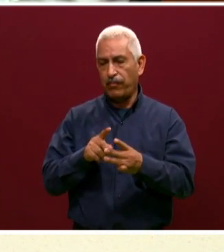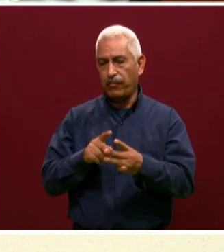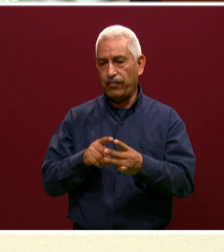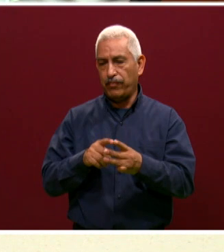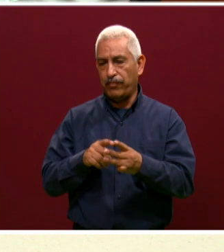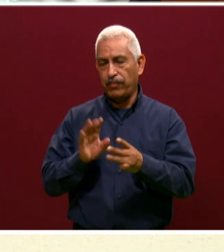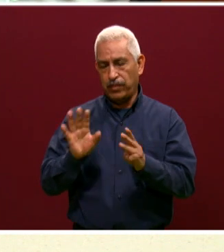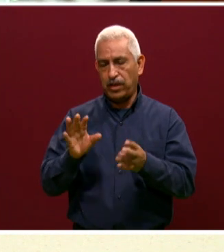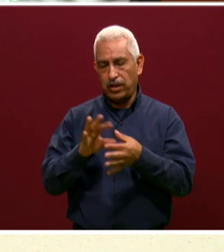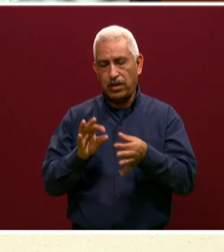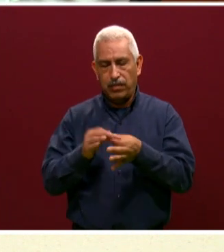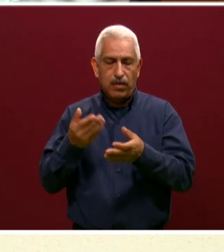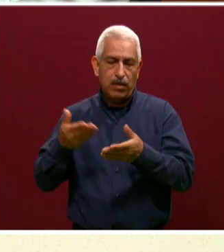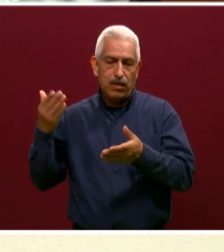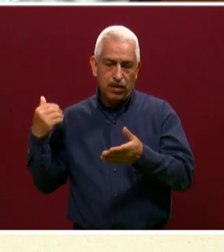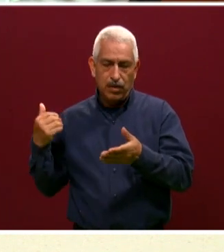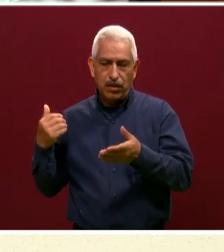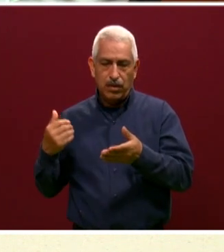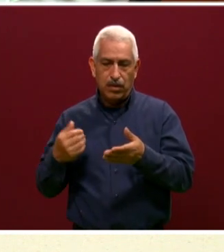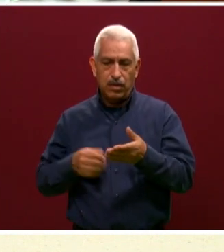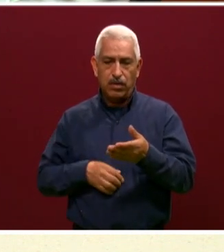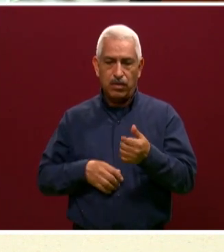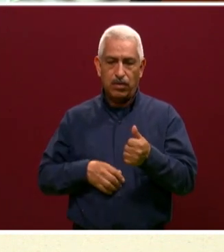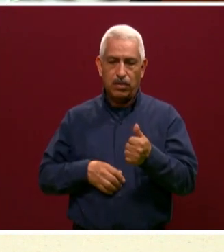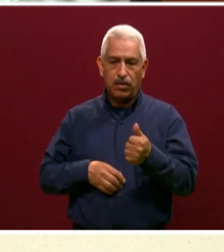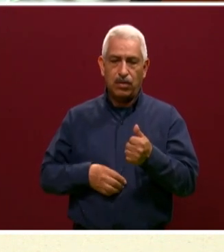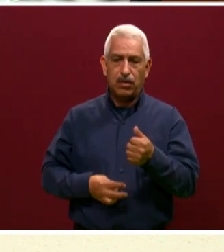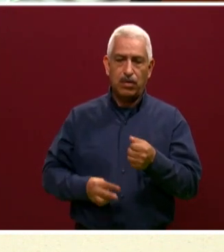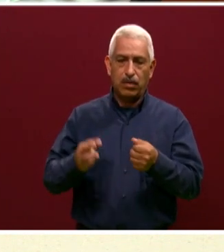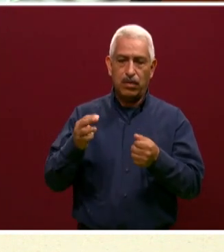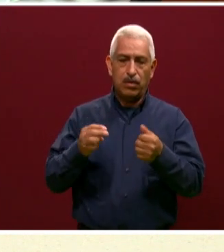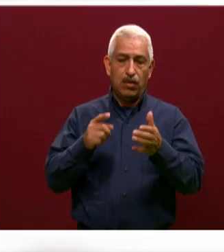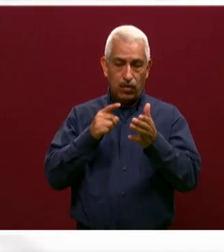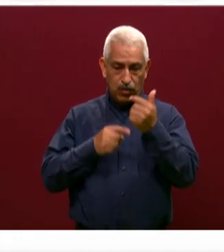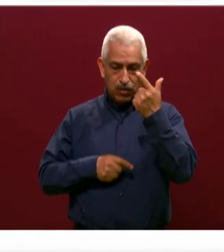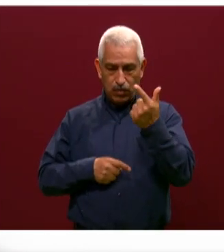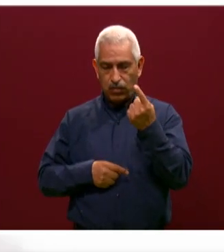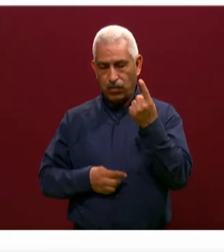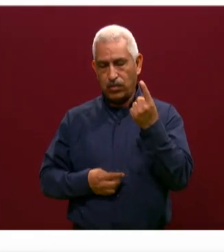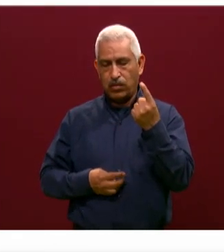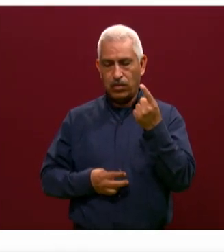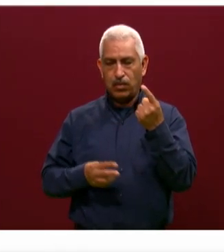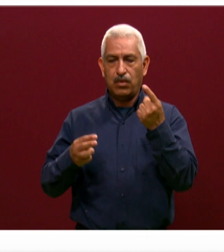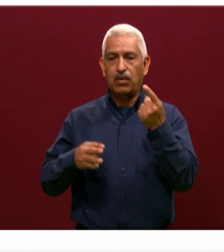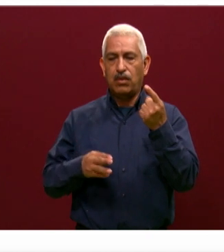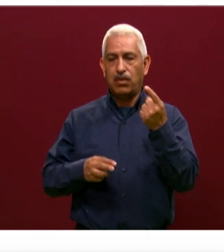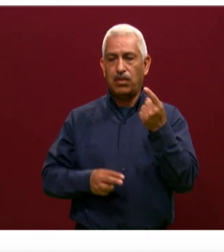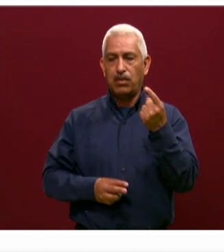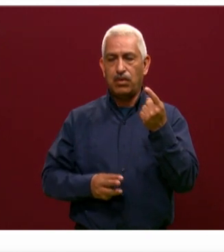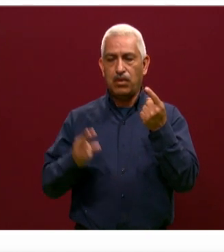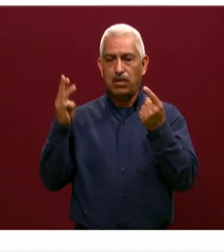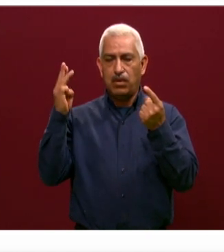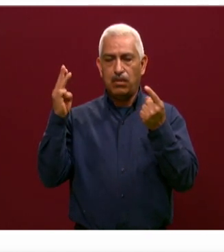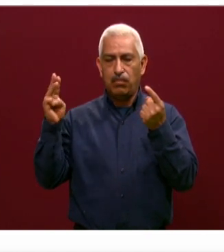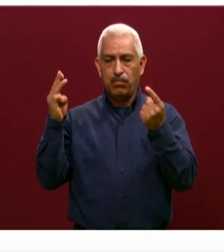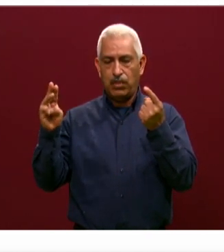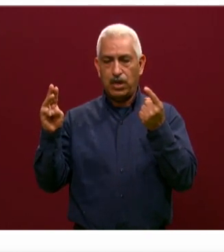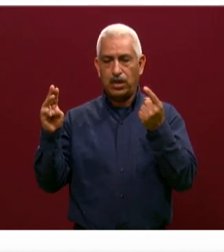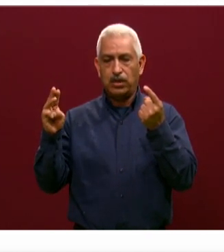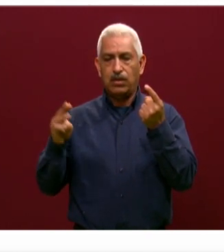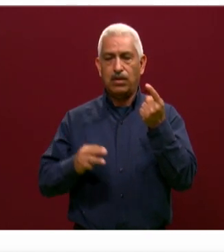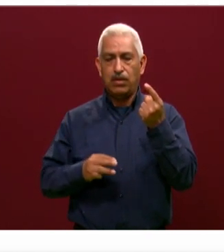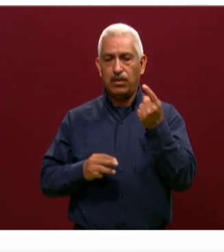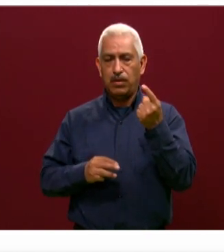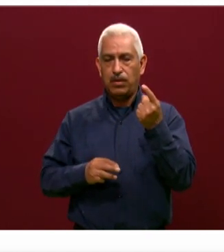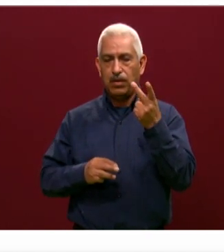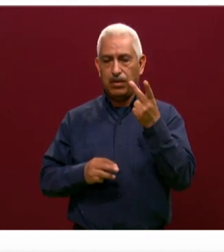etapas. Es en julio, mayo, junio y julio. Perdón, este, 22 de mayo,